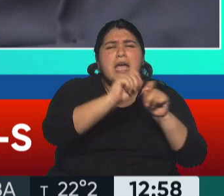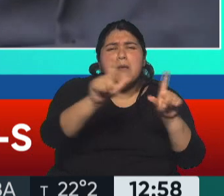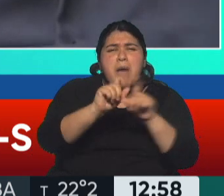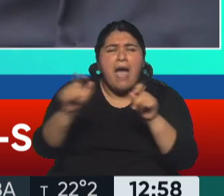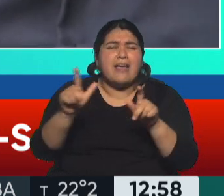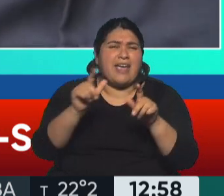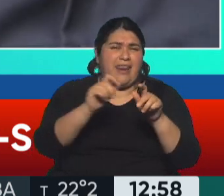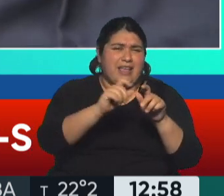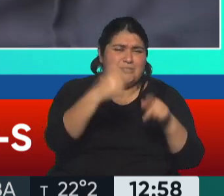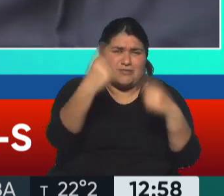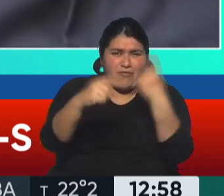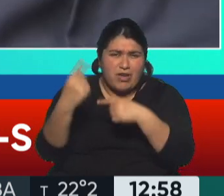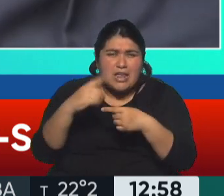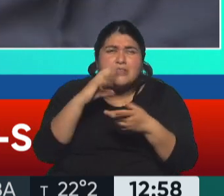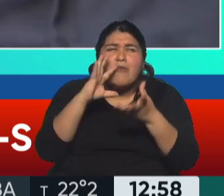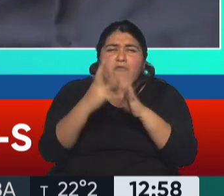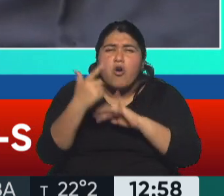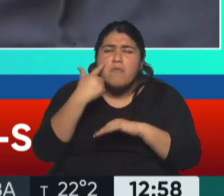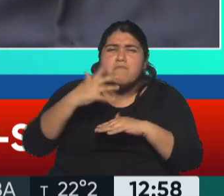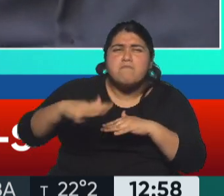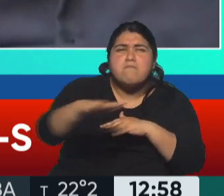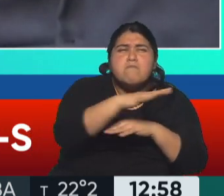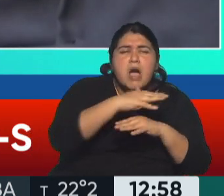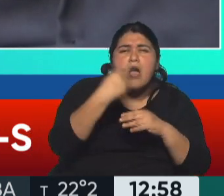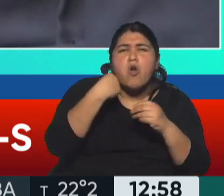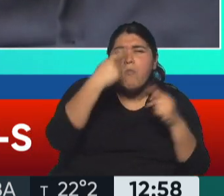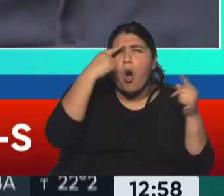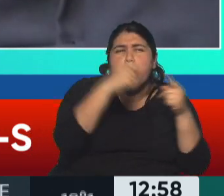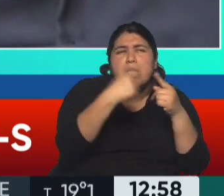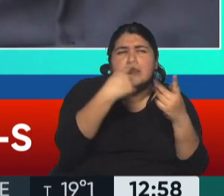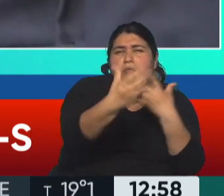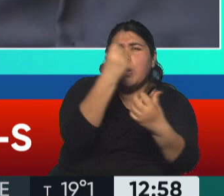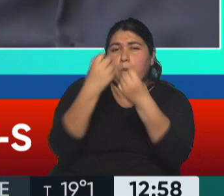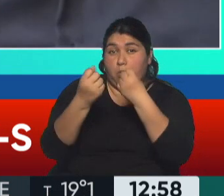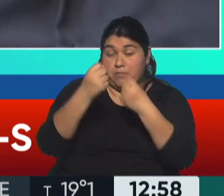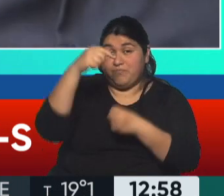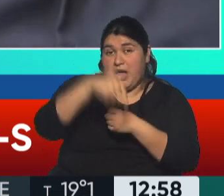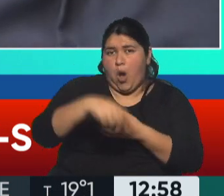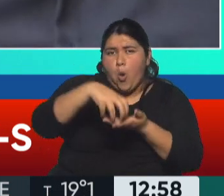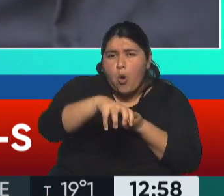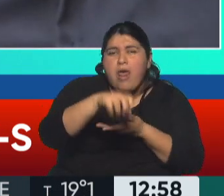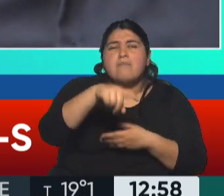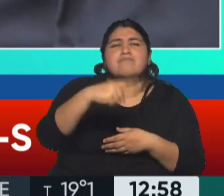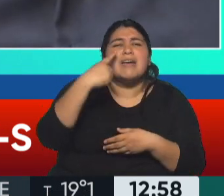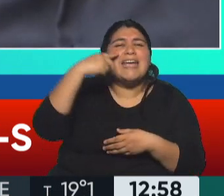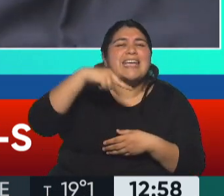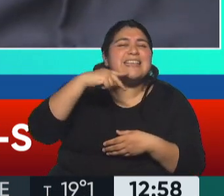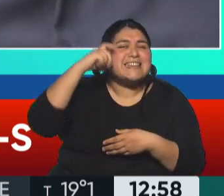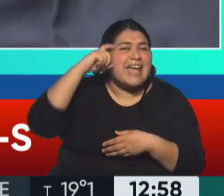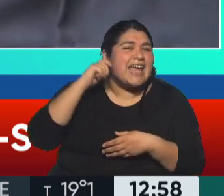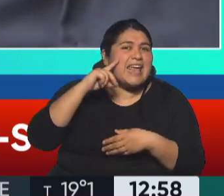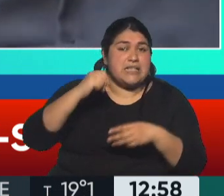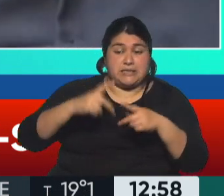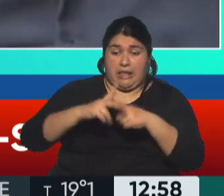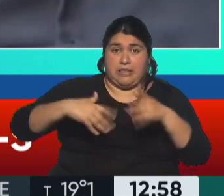para saber dónde tienen que tener estas misiones. La inteligencia ahora es mucho más precisa que la